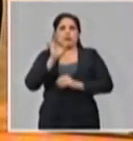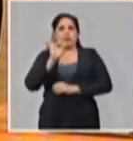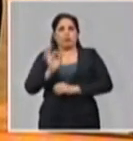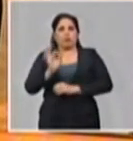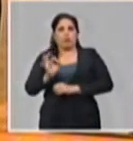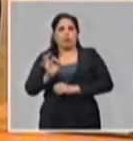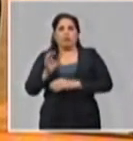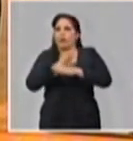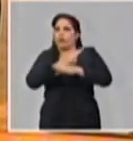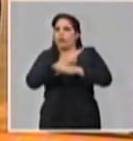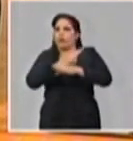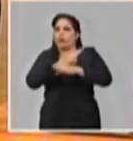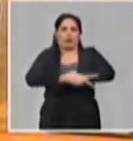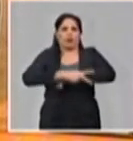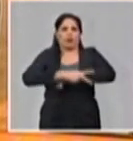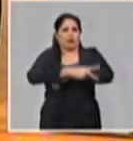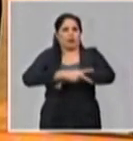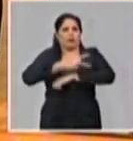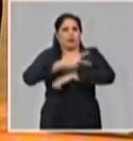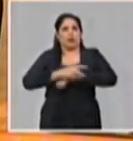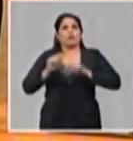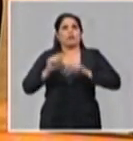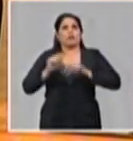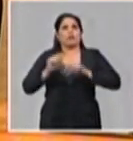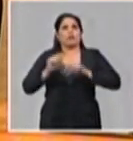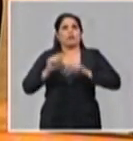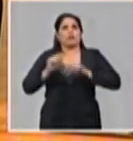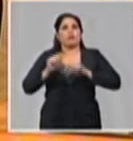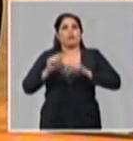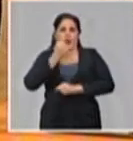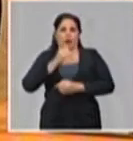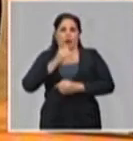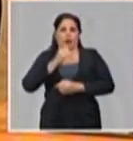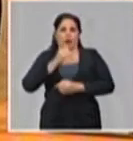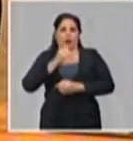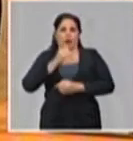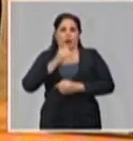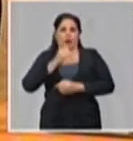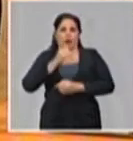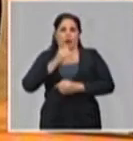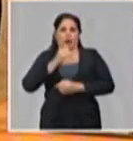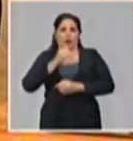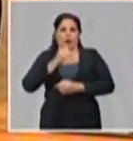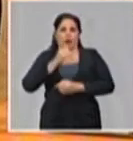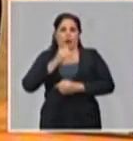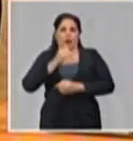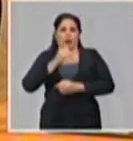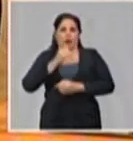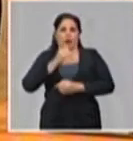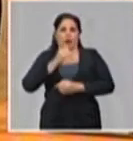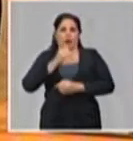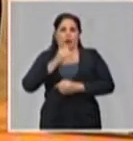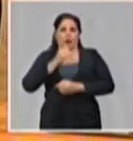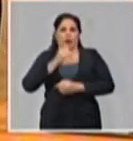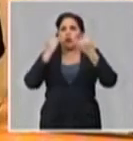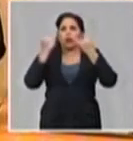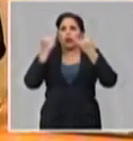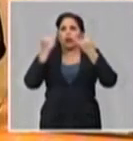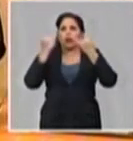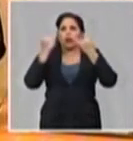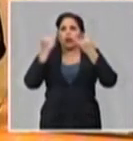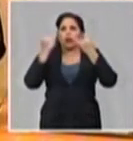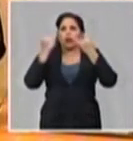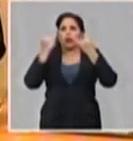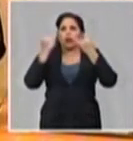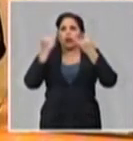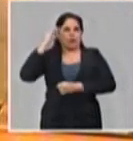en los diferentes países que han estado afectados. ¿Cuáles pueden ser los datos de interés de la enfermedad?